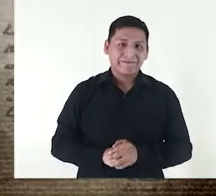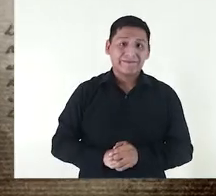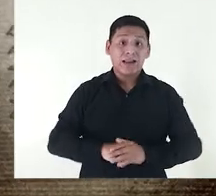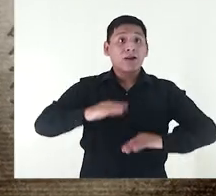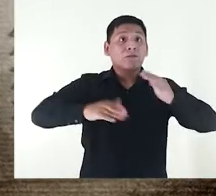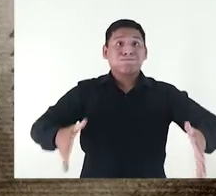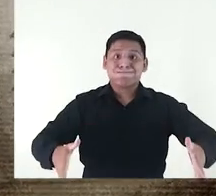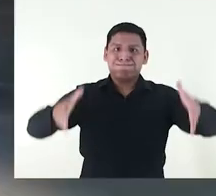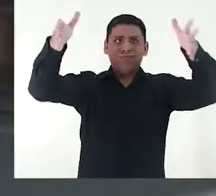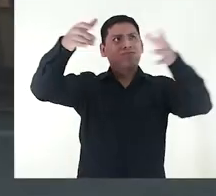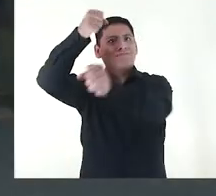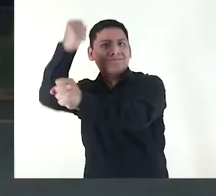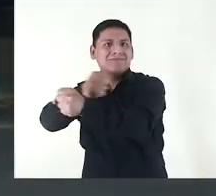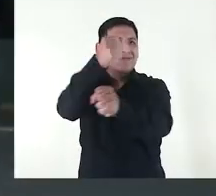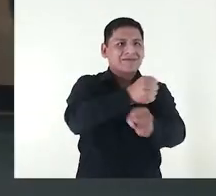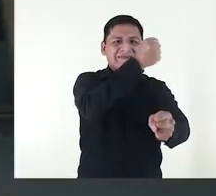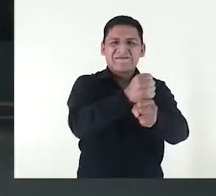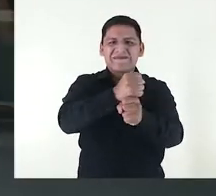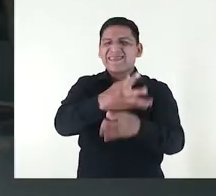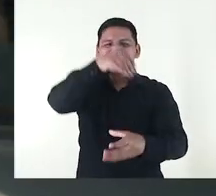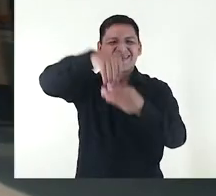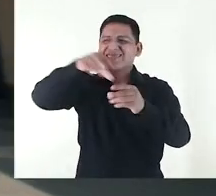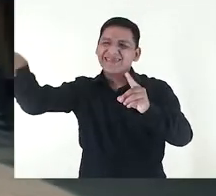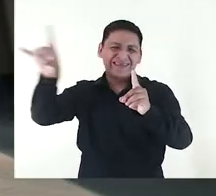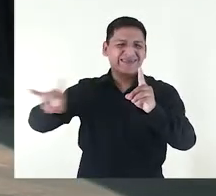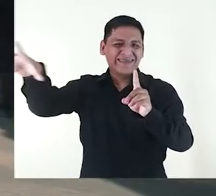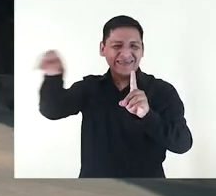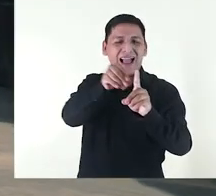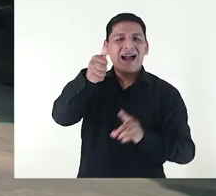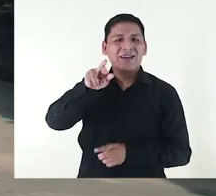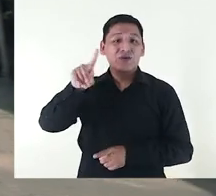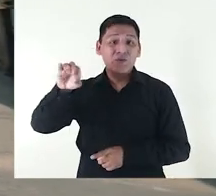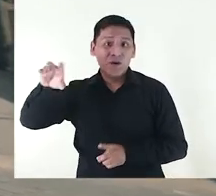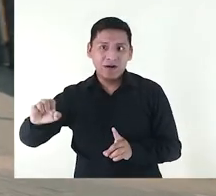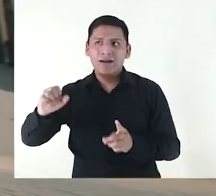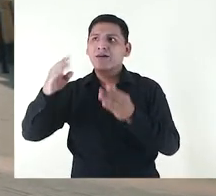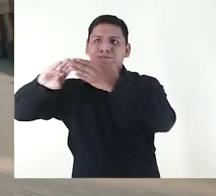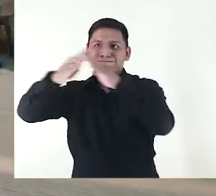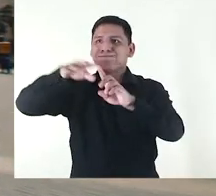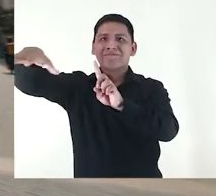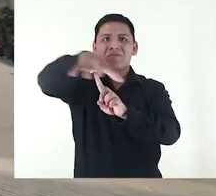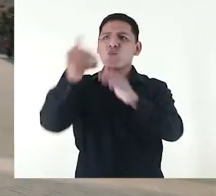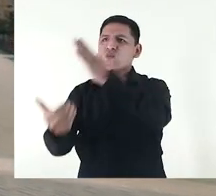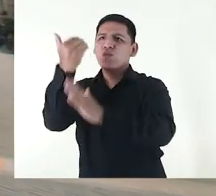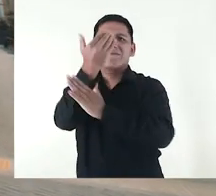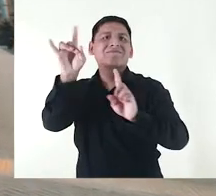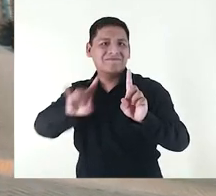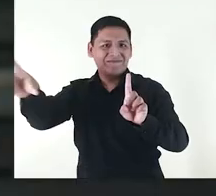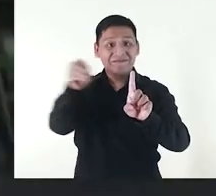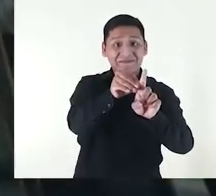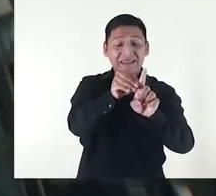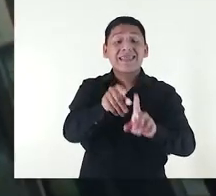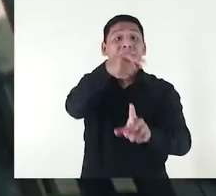ejemplos. El edificio, como sus obras, está escrito dentro del Arnubo, estilo que en esa década se vuelve popular en la ciudad.